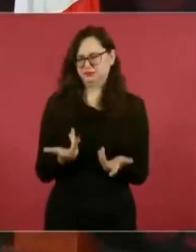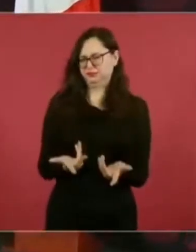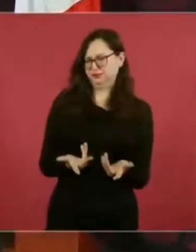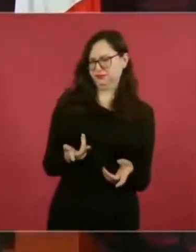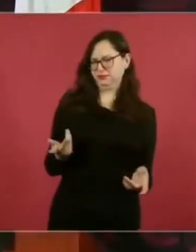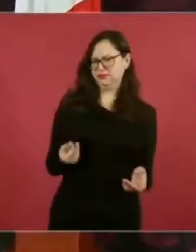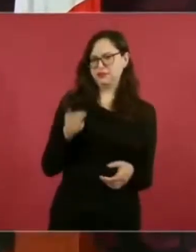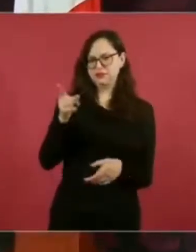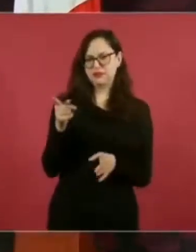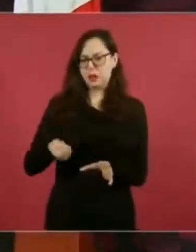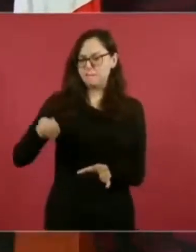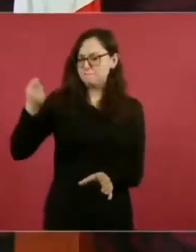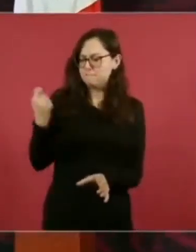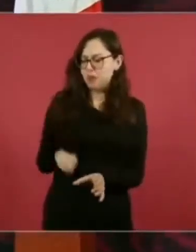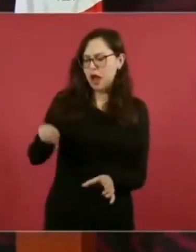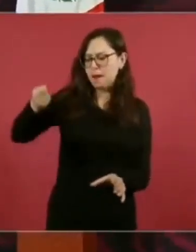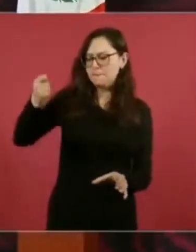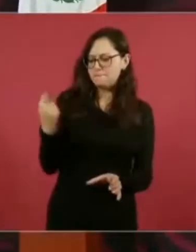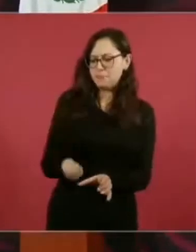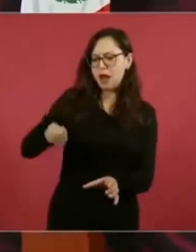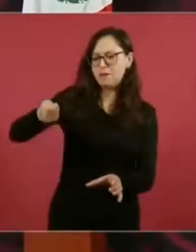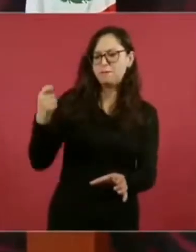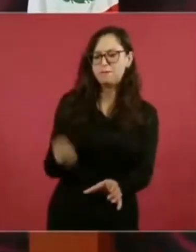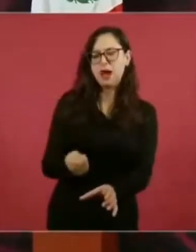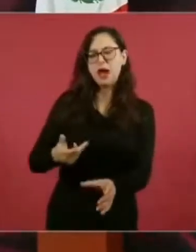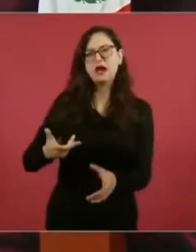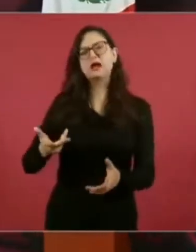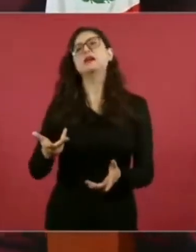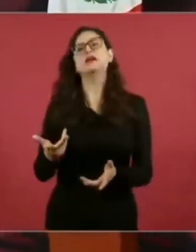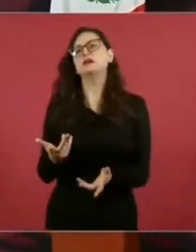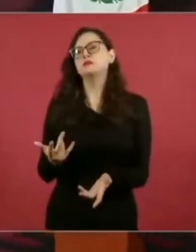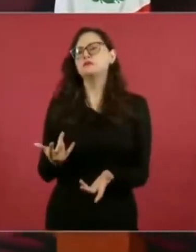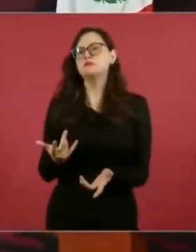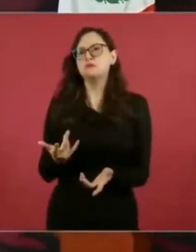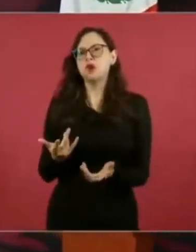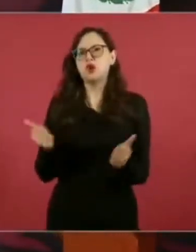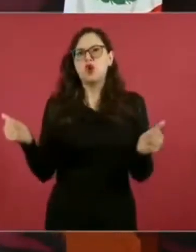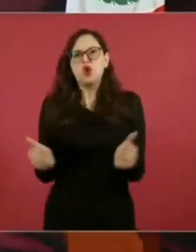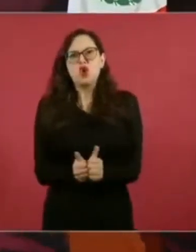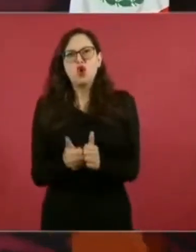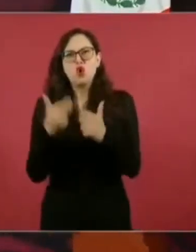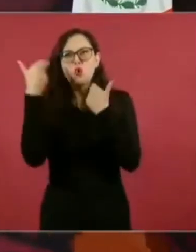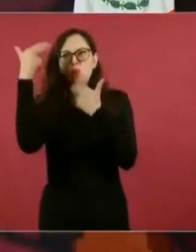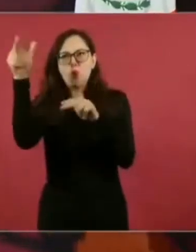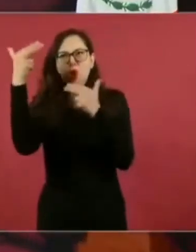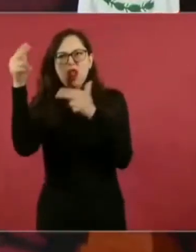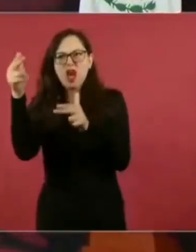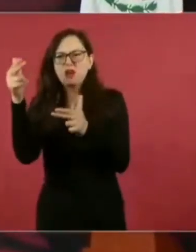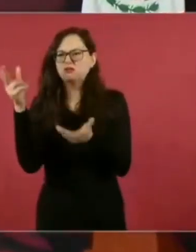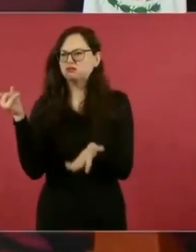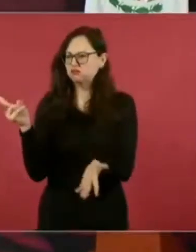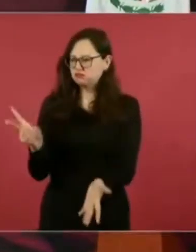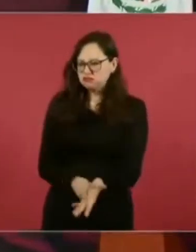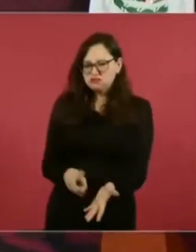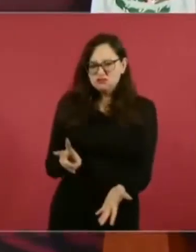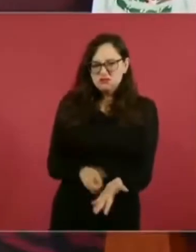tienen valor jurídico,